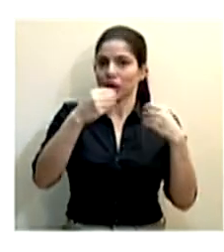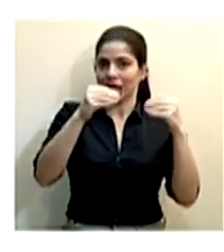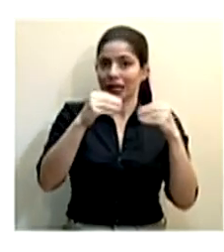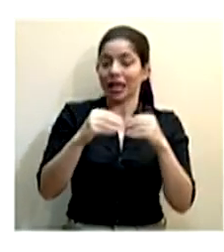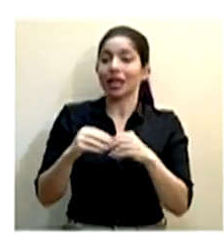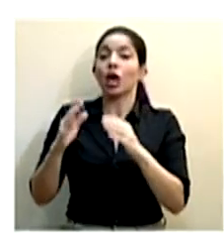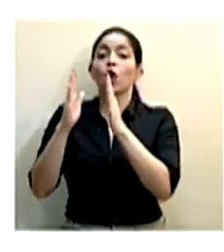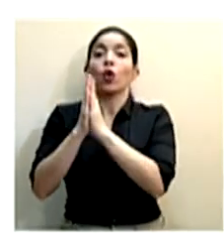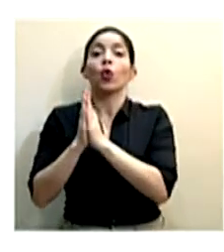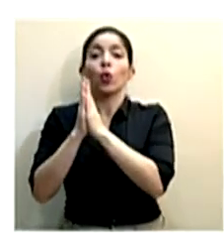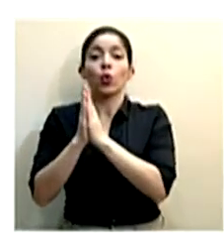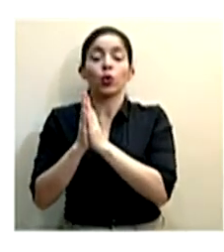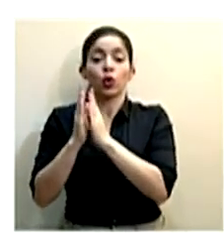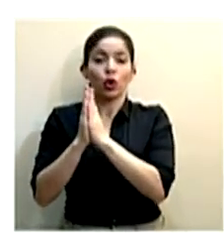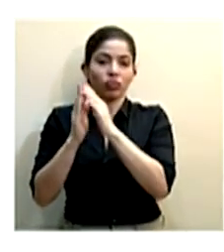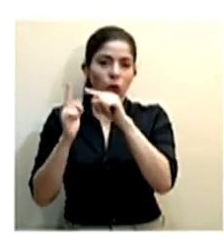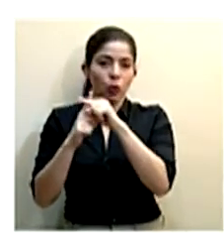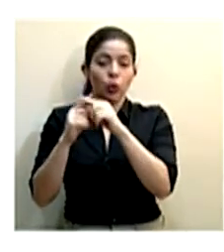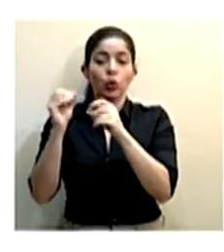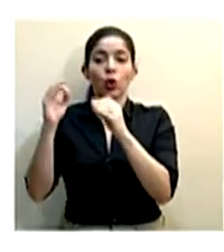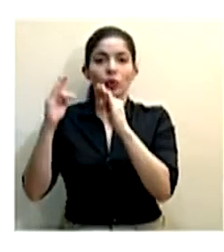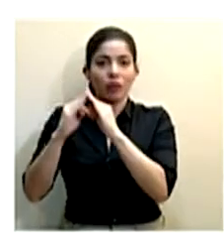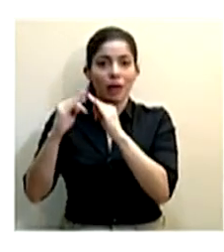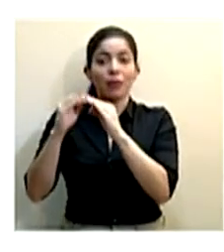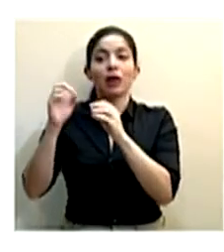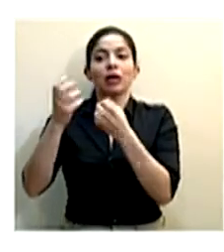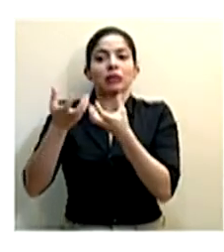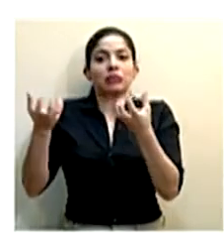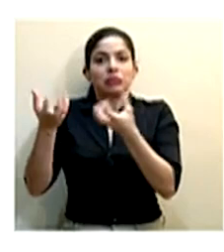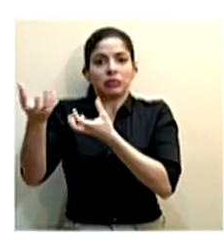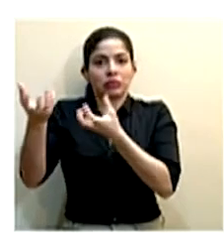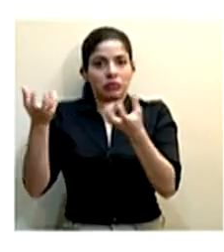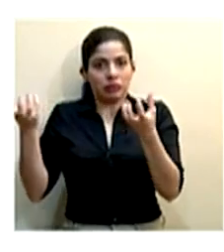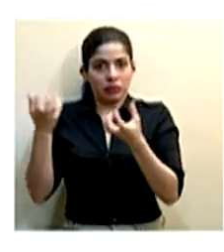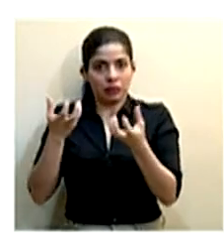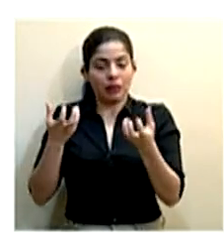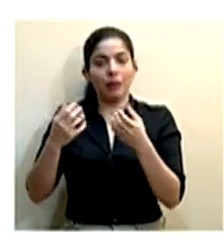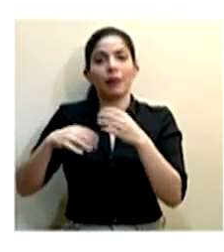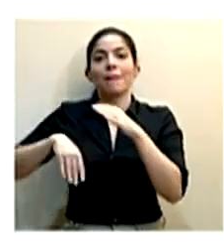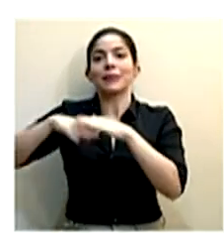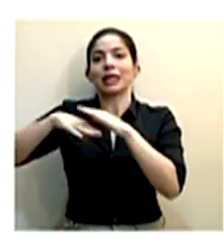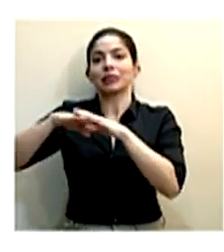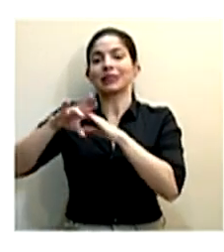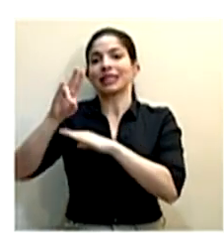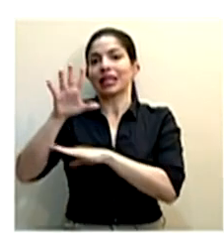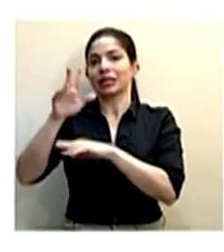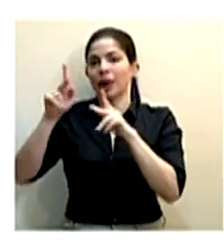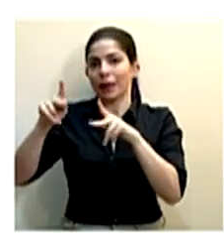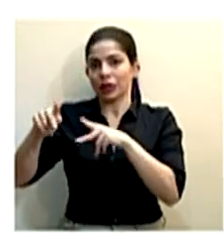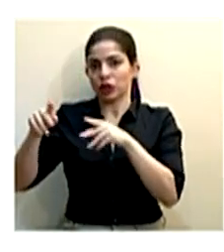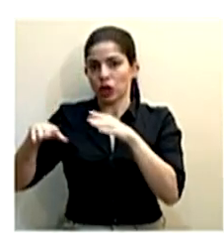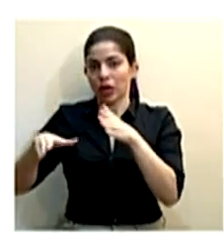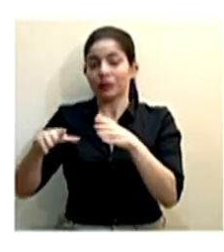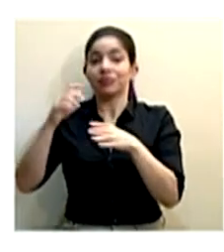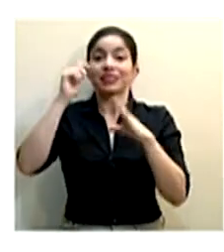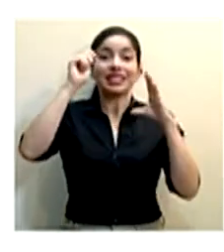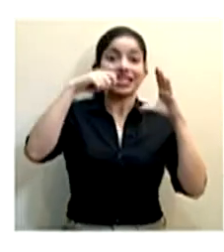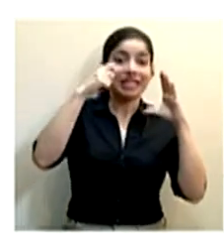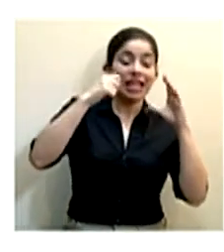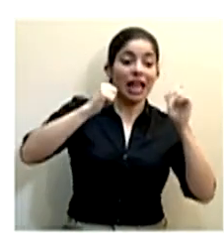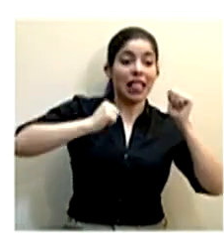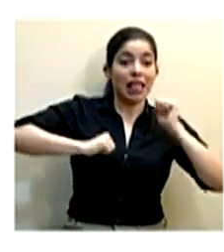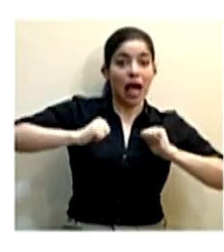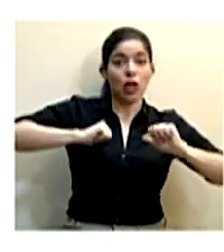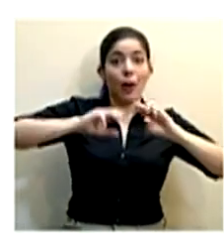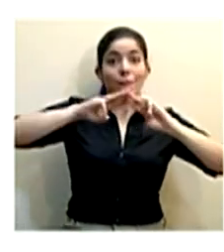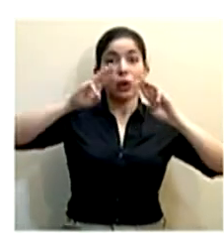de culto con la distancia de las burbujas sociales de 1.8 metros y máximo 75 personas, cines, teatros